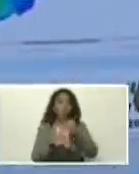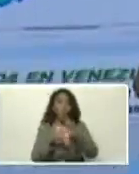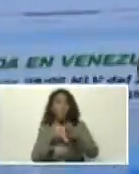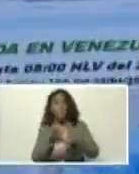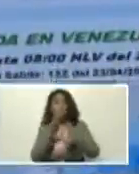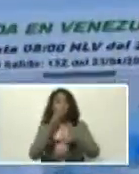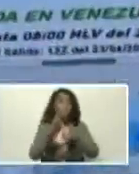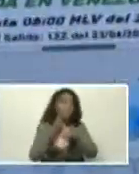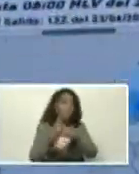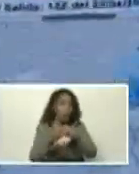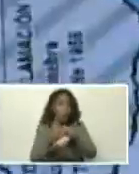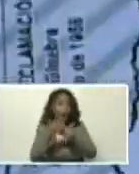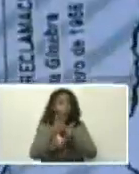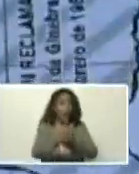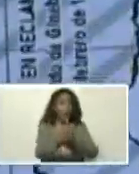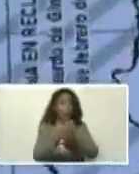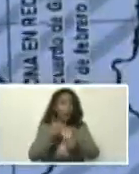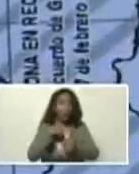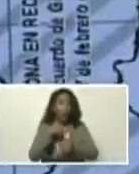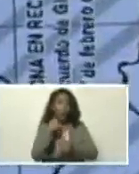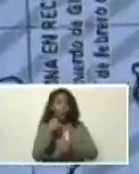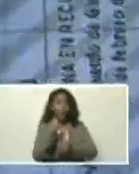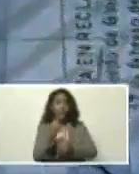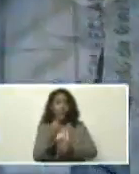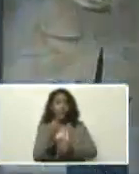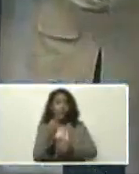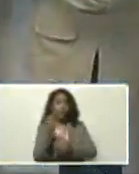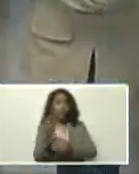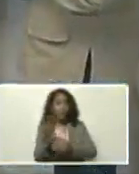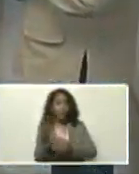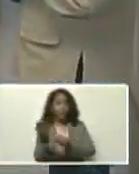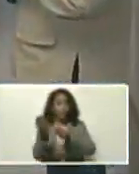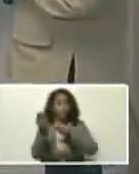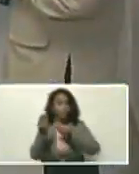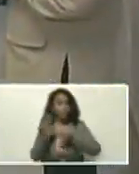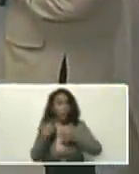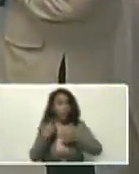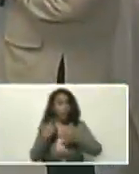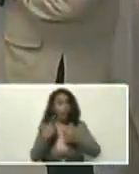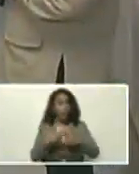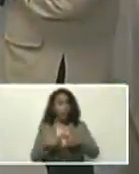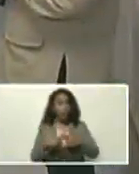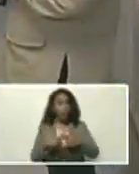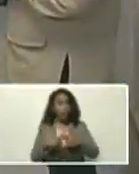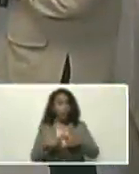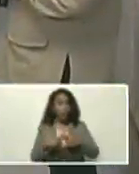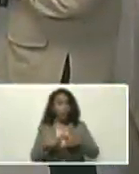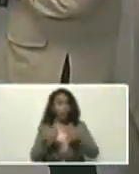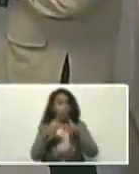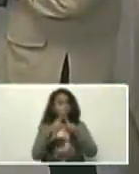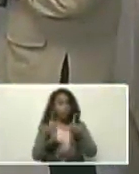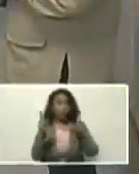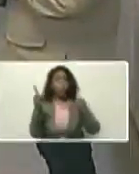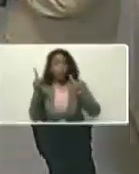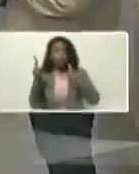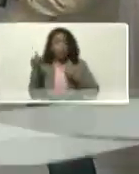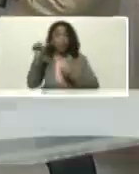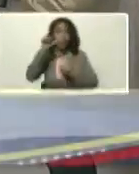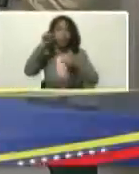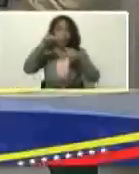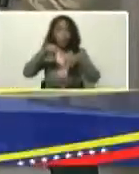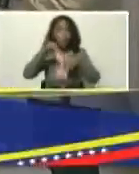adelante, como usted nos ha indicado, igualmente, ampliando, la red de estaciones, hidrometrológicas, del país, y los